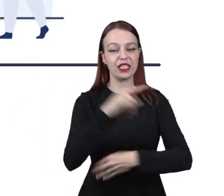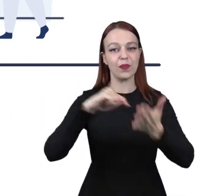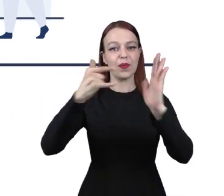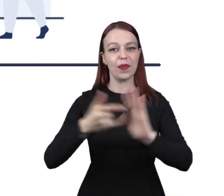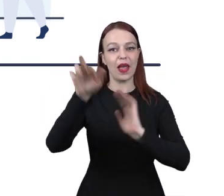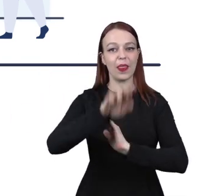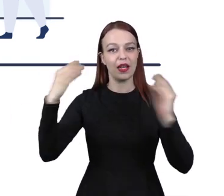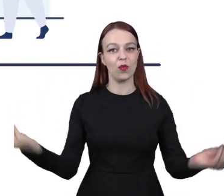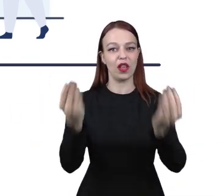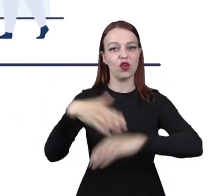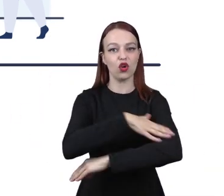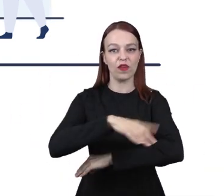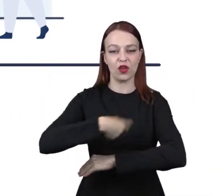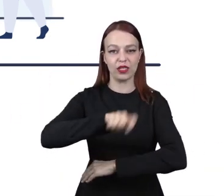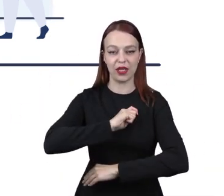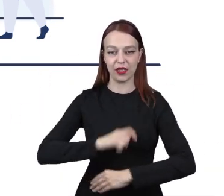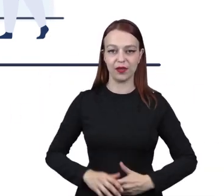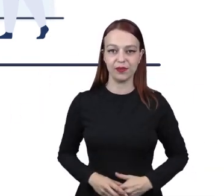recuperación. Gobierno de España.